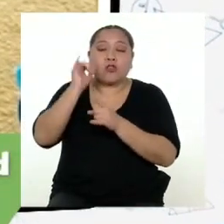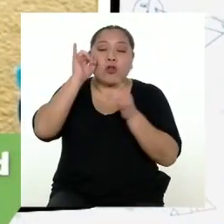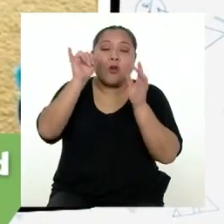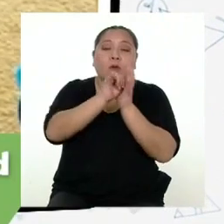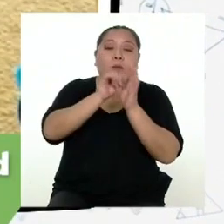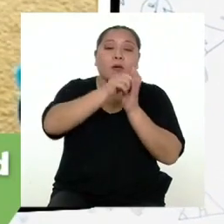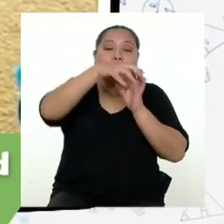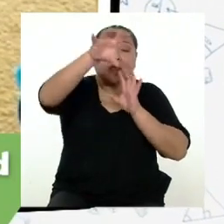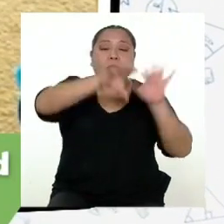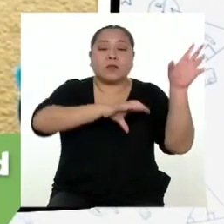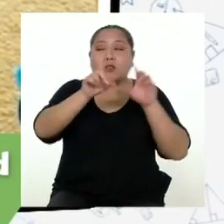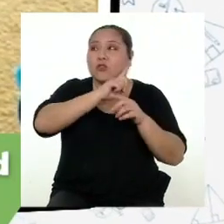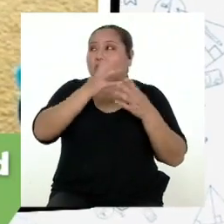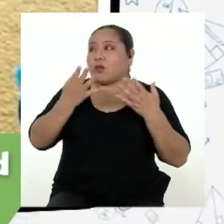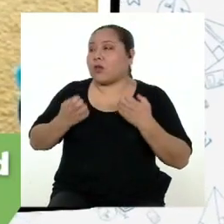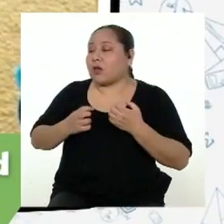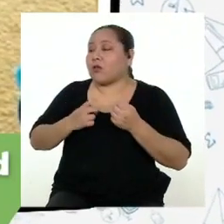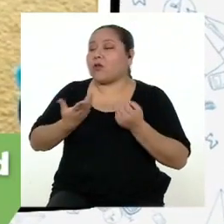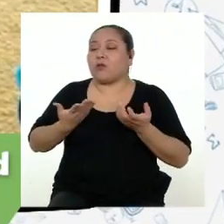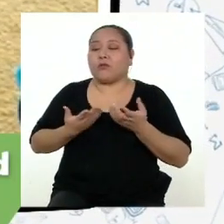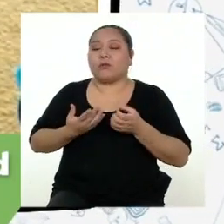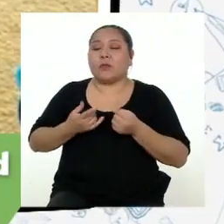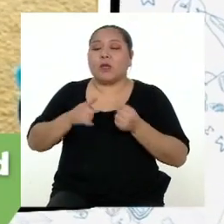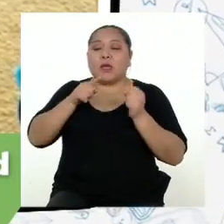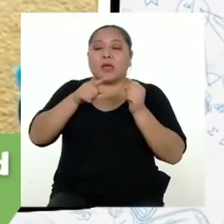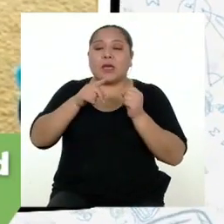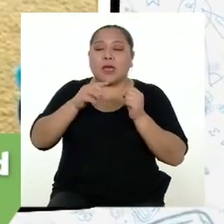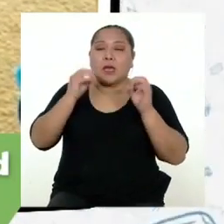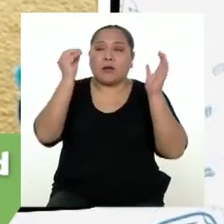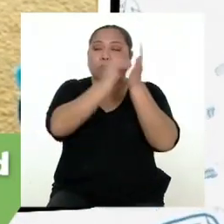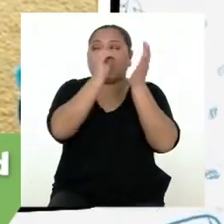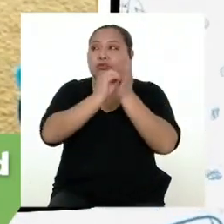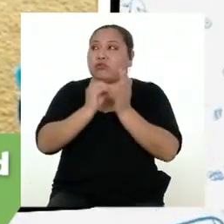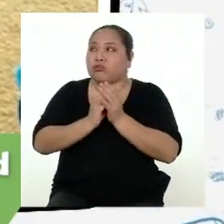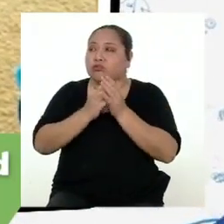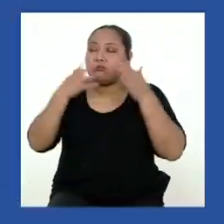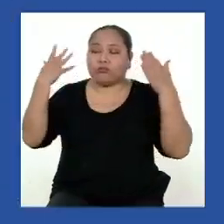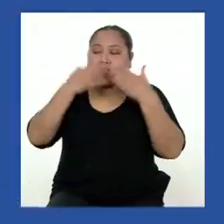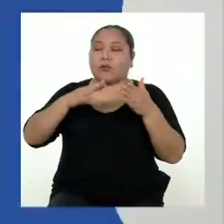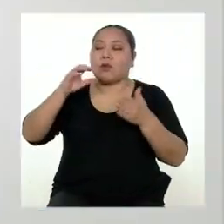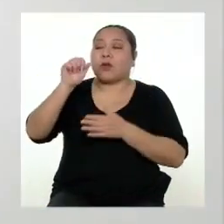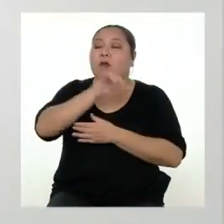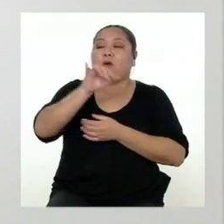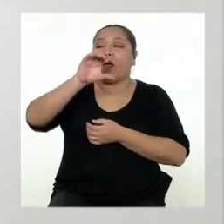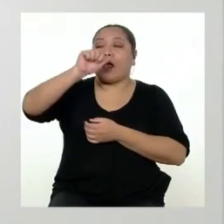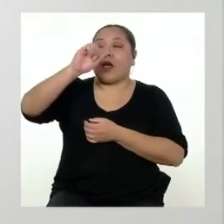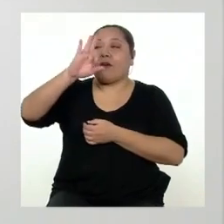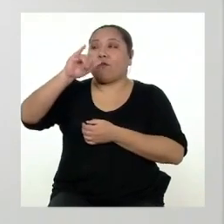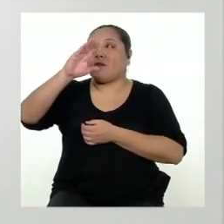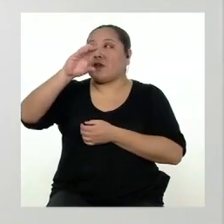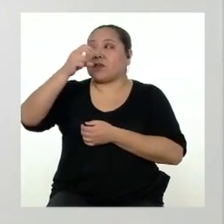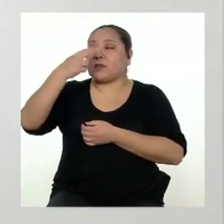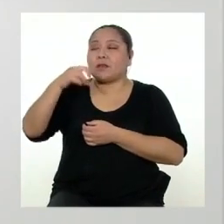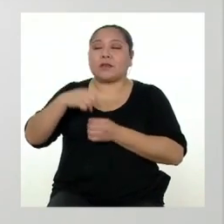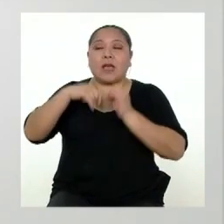infografía? No quiero terminar haciendo un afiche. Quiero ser precisa. Qué bueno que tengas claro tu futuro. Lo